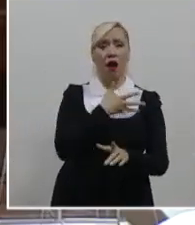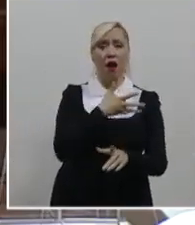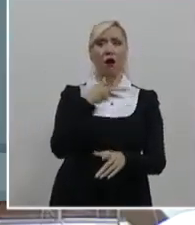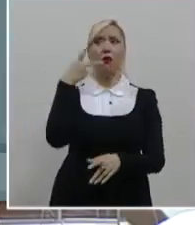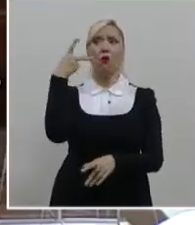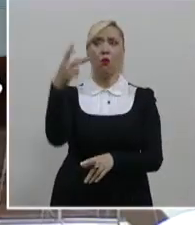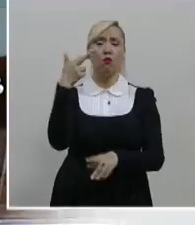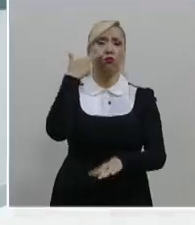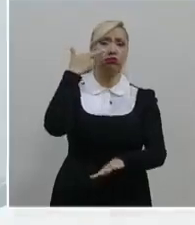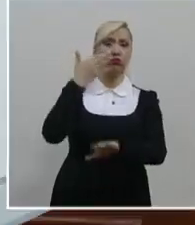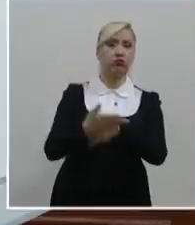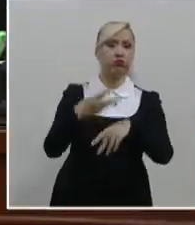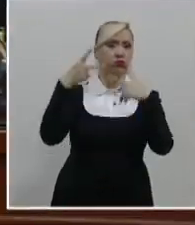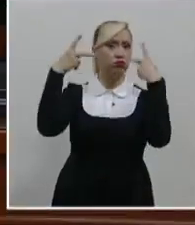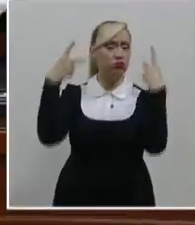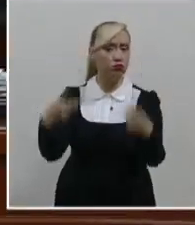propio.